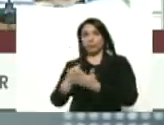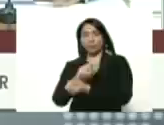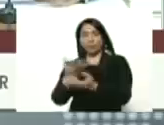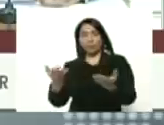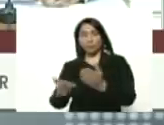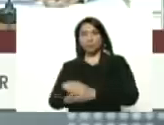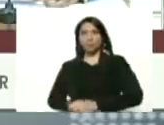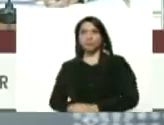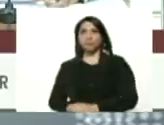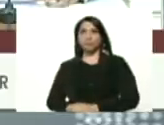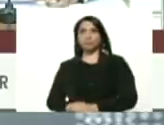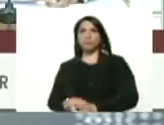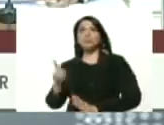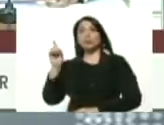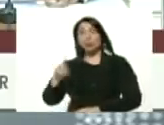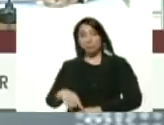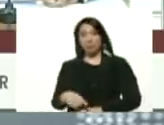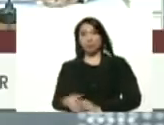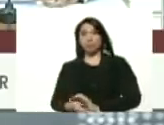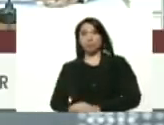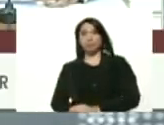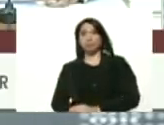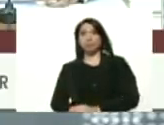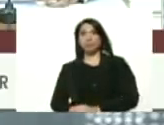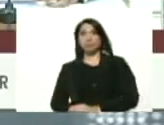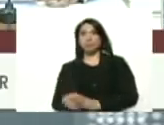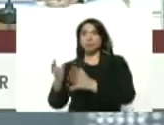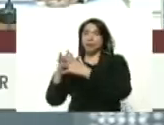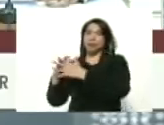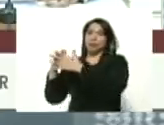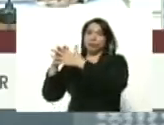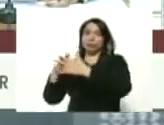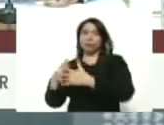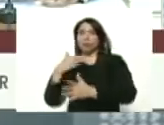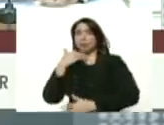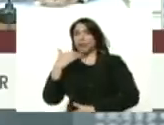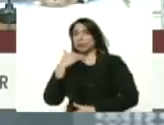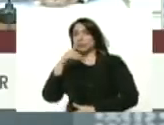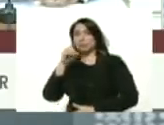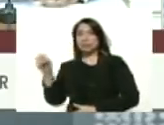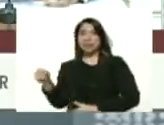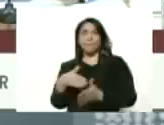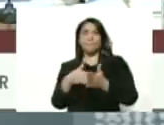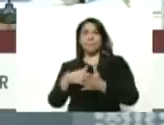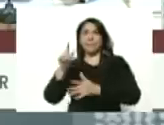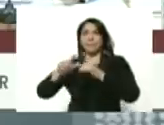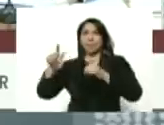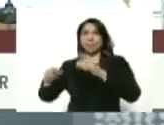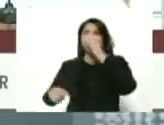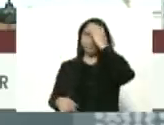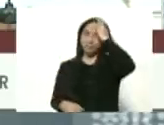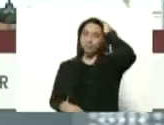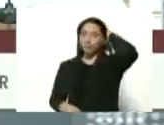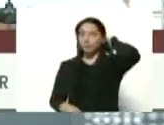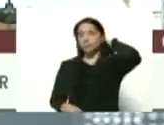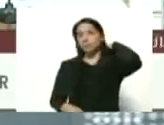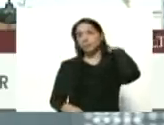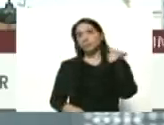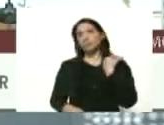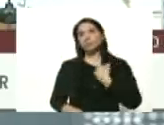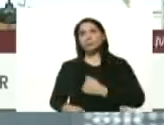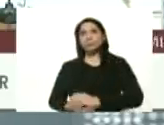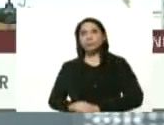también Estados Unidos está llegando a 100 mil casos y allí bueno uno ve cosas tan